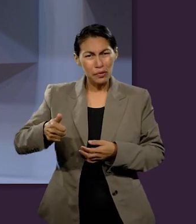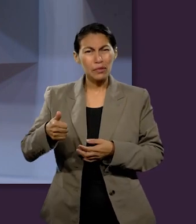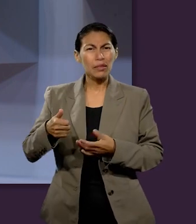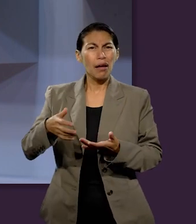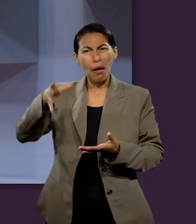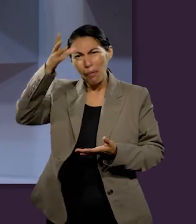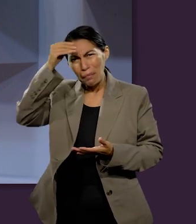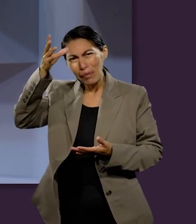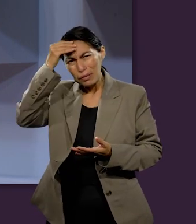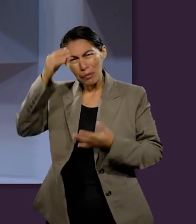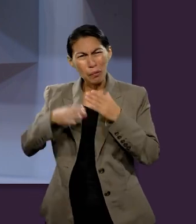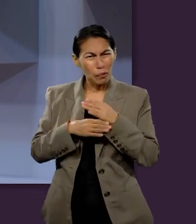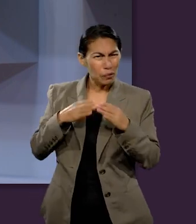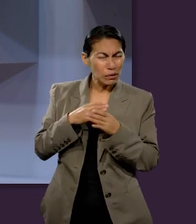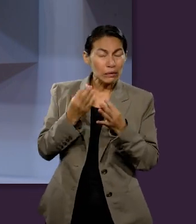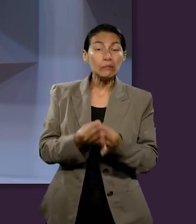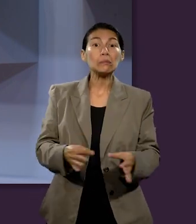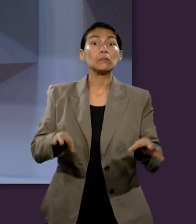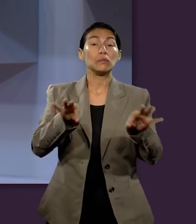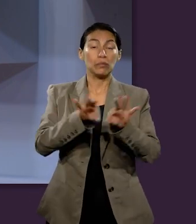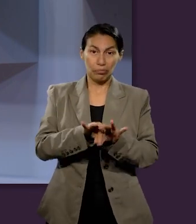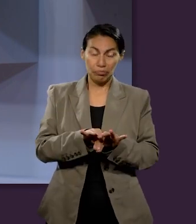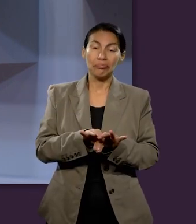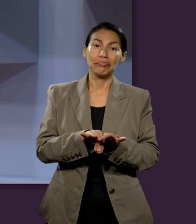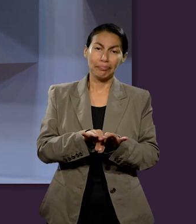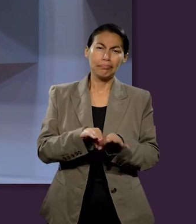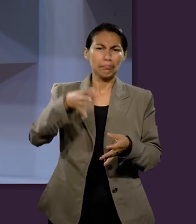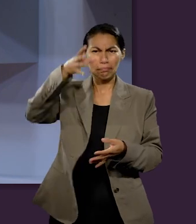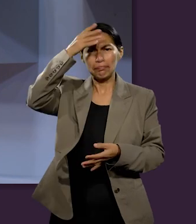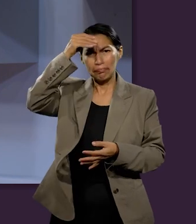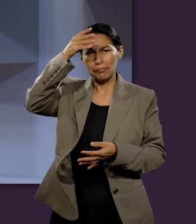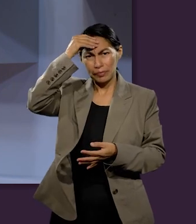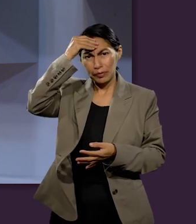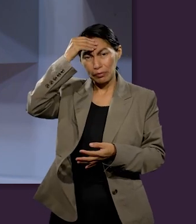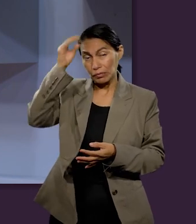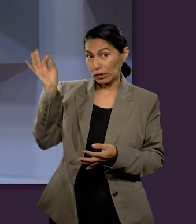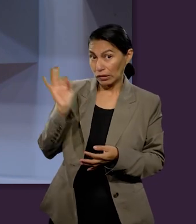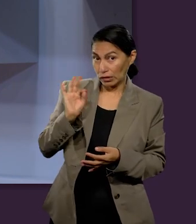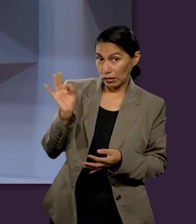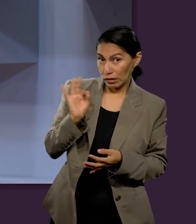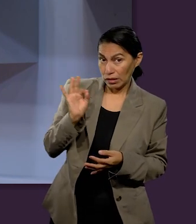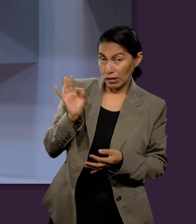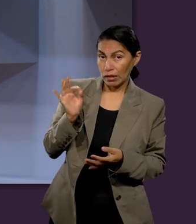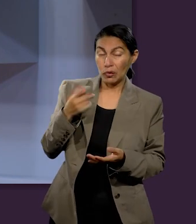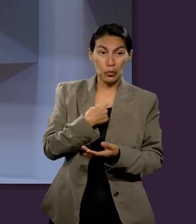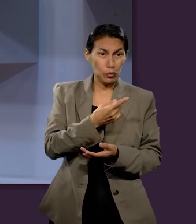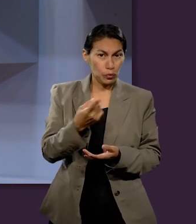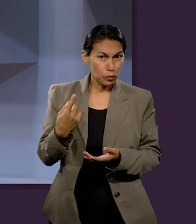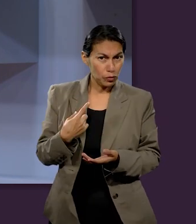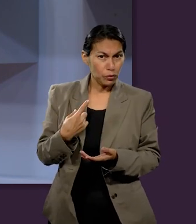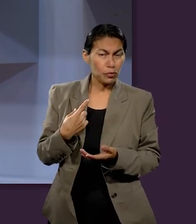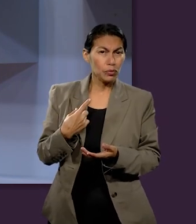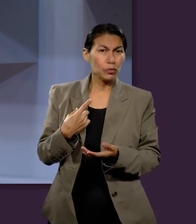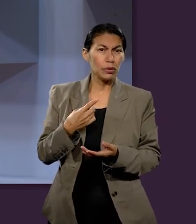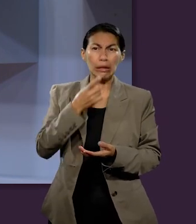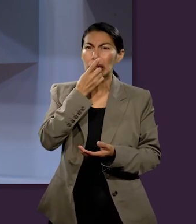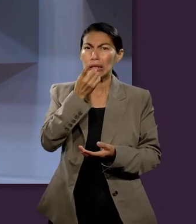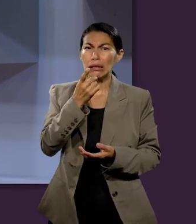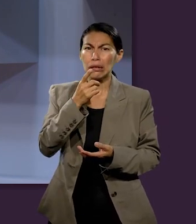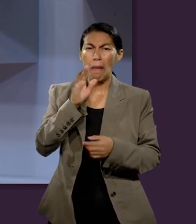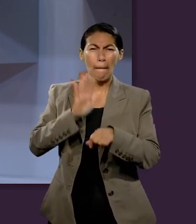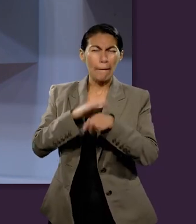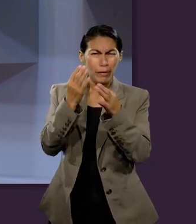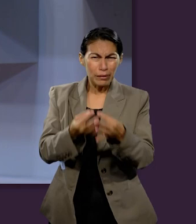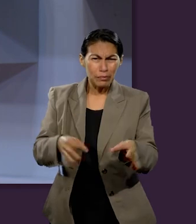aprendido lecciones importantes, vitales para nuestras vidas. De las cuales, muy probablemente quiera